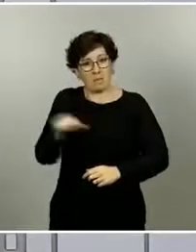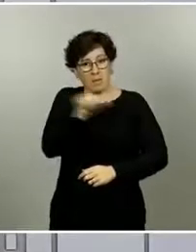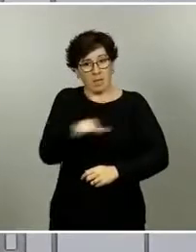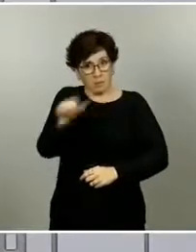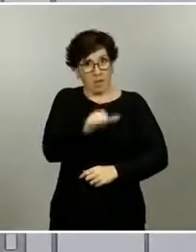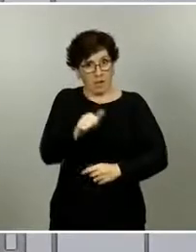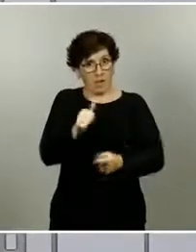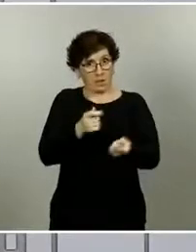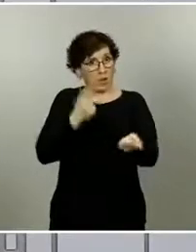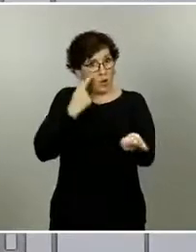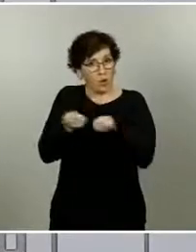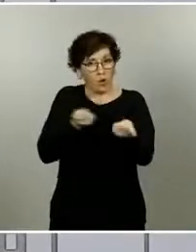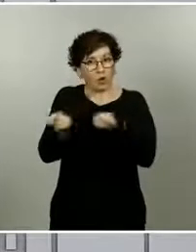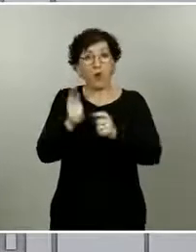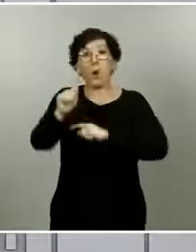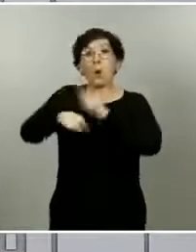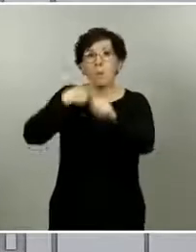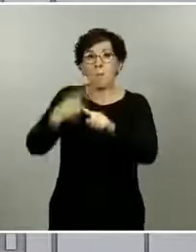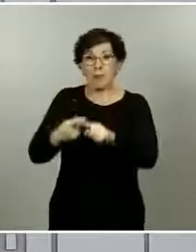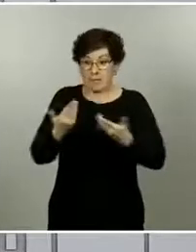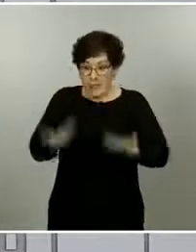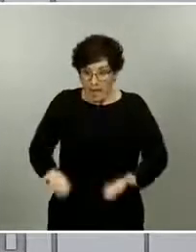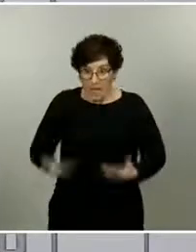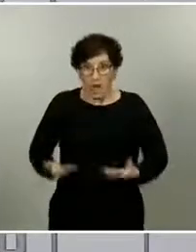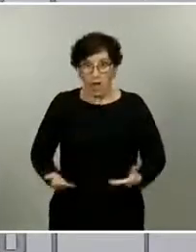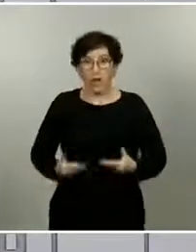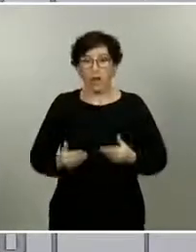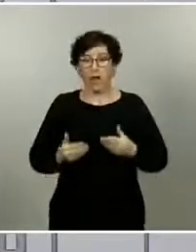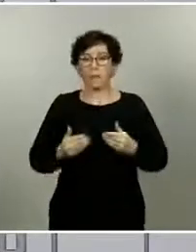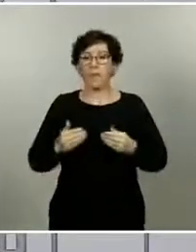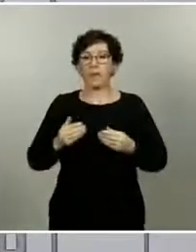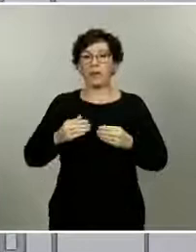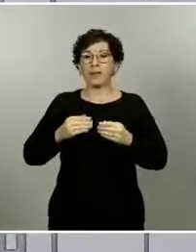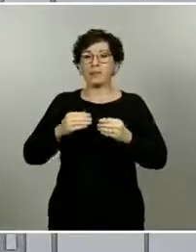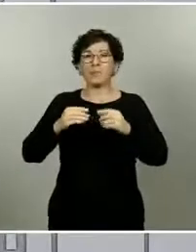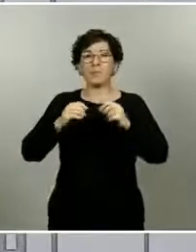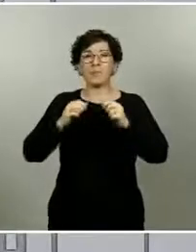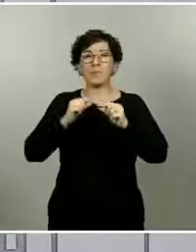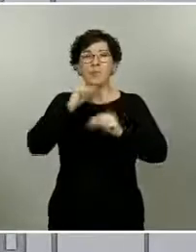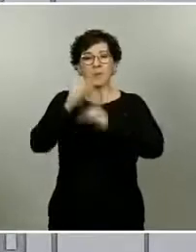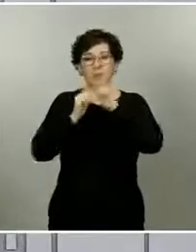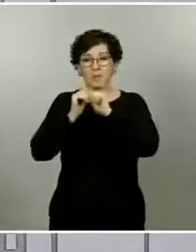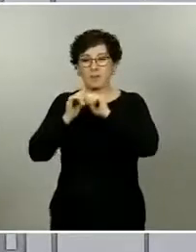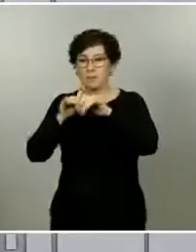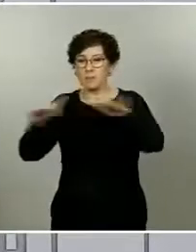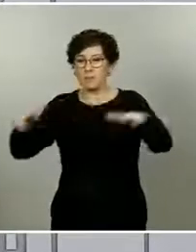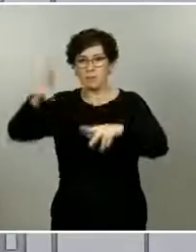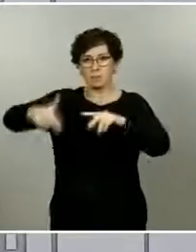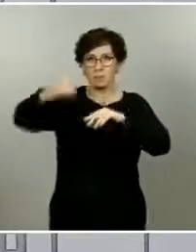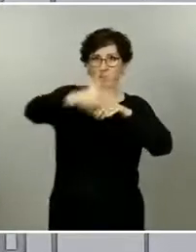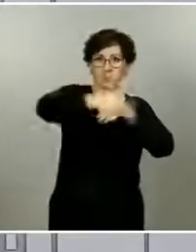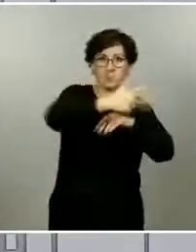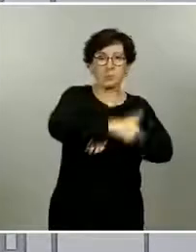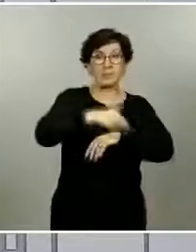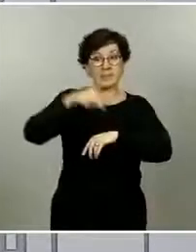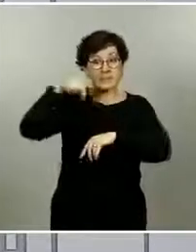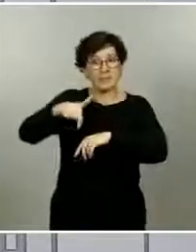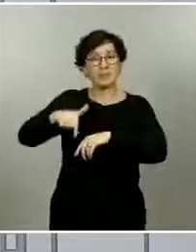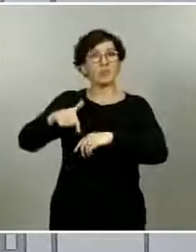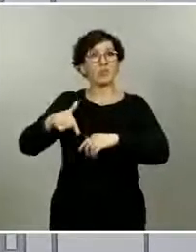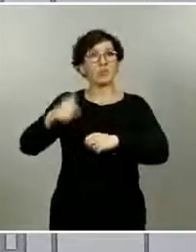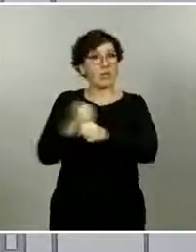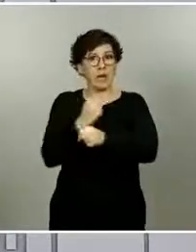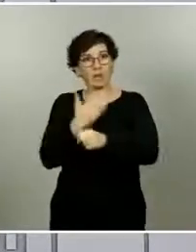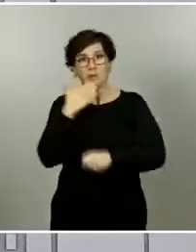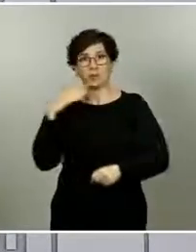que desaparezcan todas las cadenas de transmisión actuales, y eso es función de todos, salud pública, atención primaria,